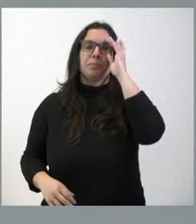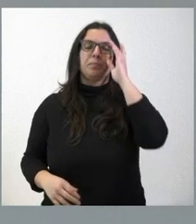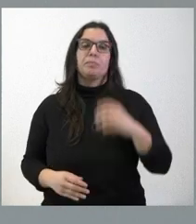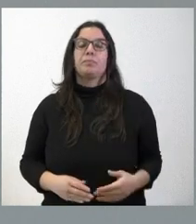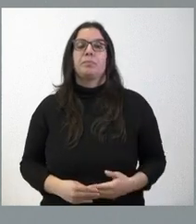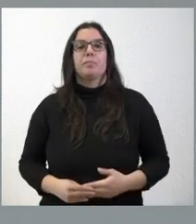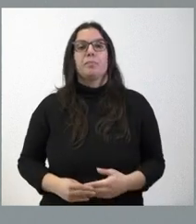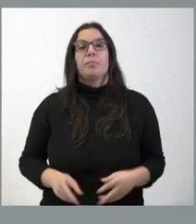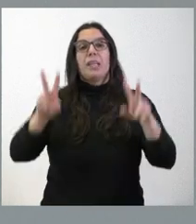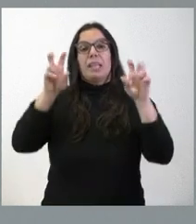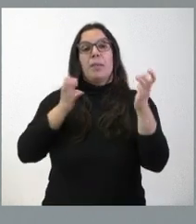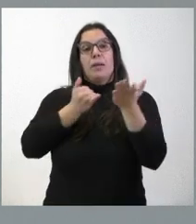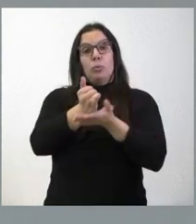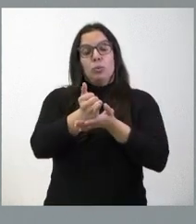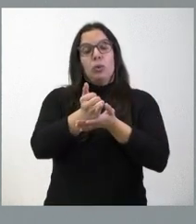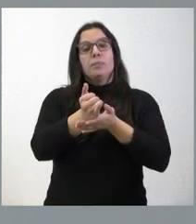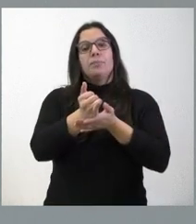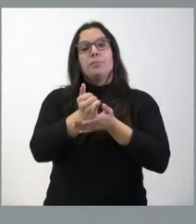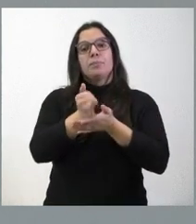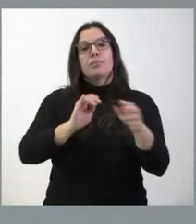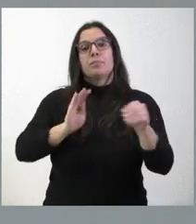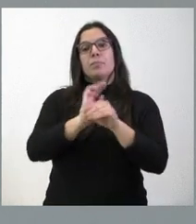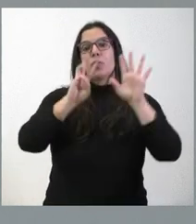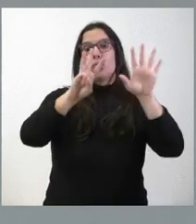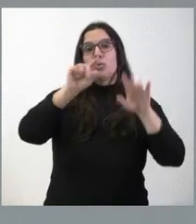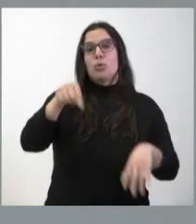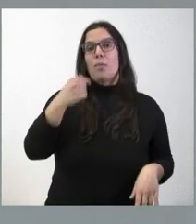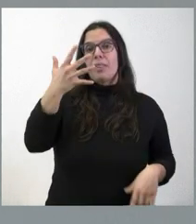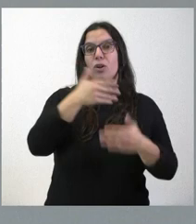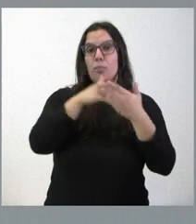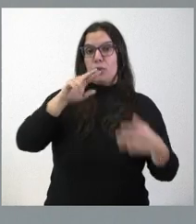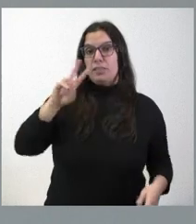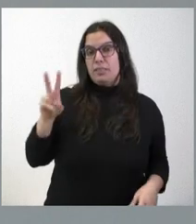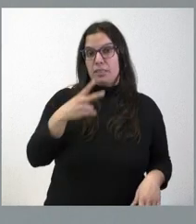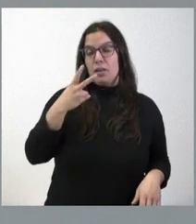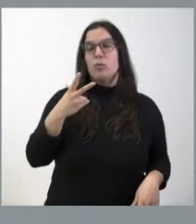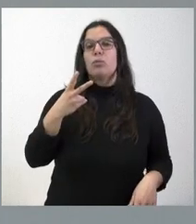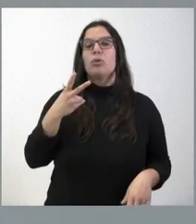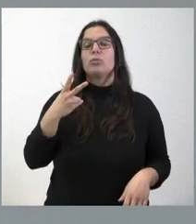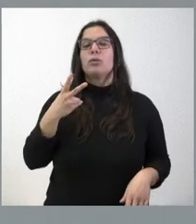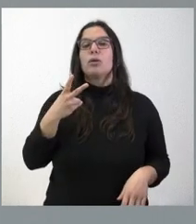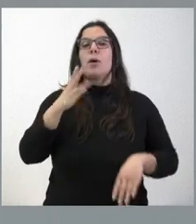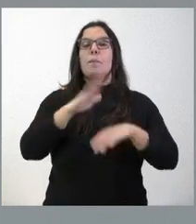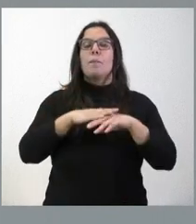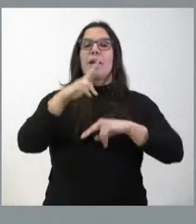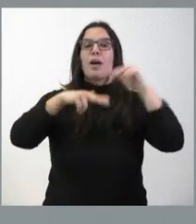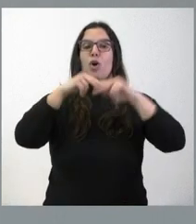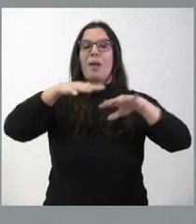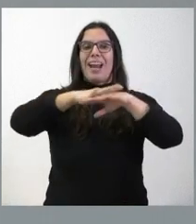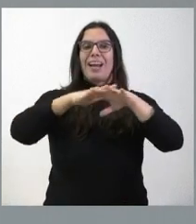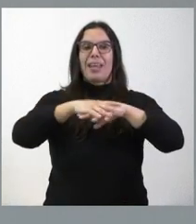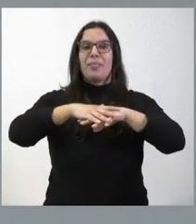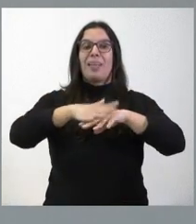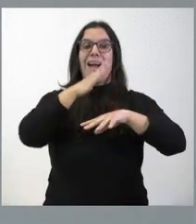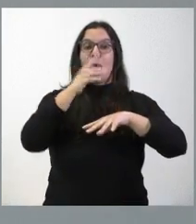de la agricultura, se destinan 8,5 millones de euros a las obras de la red de riego para la transformación en